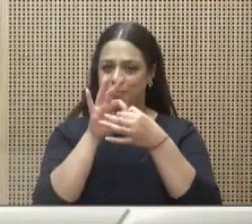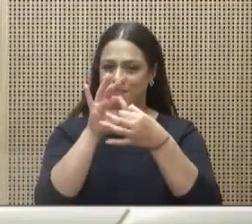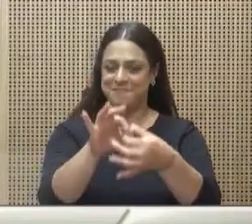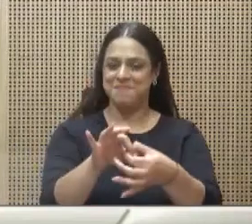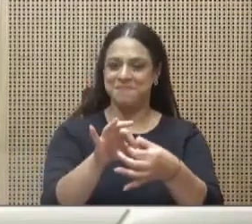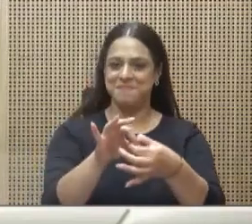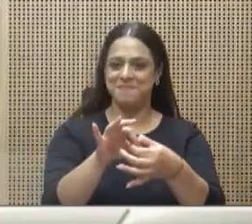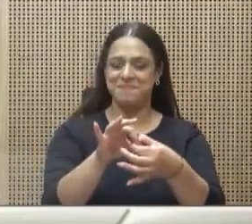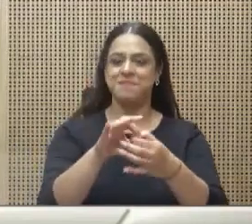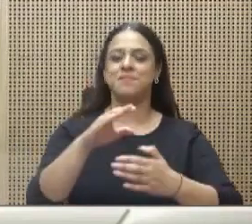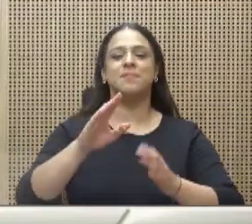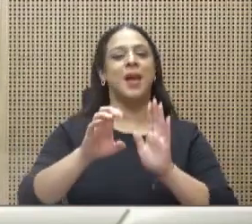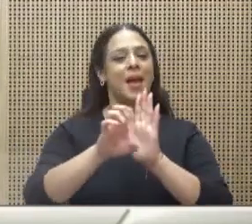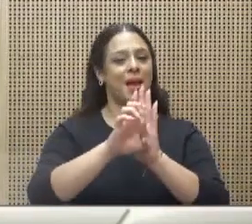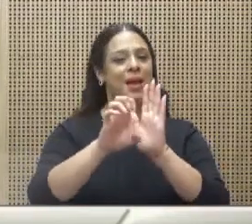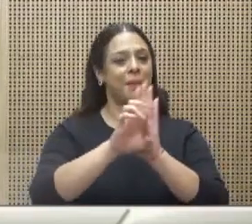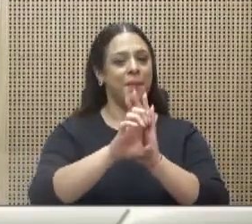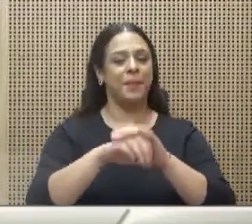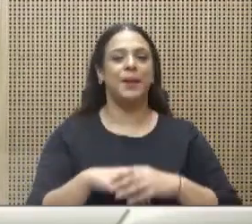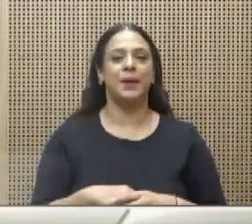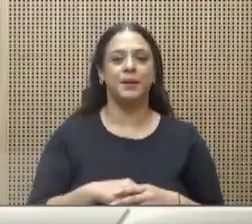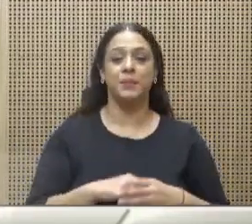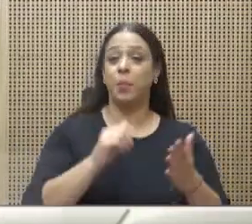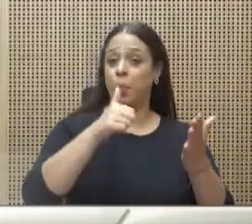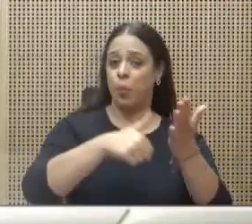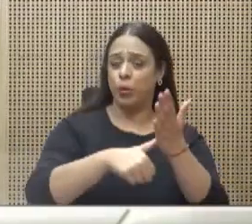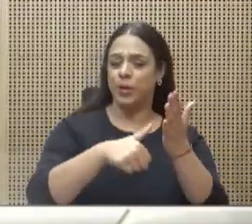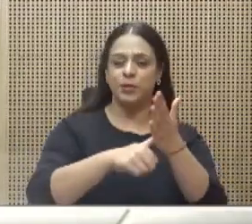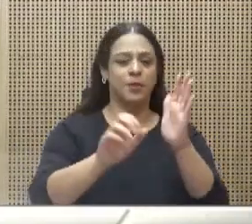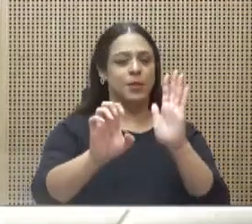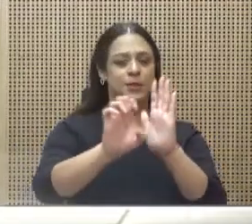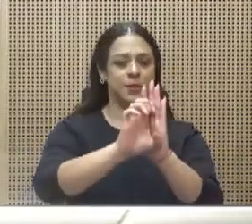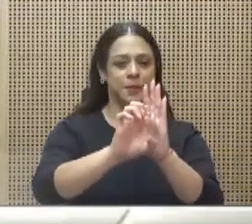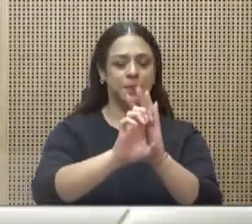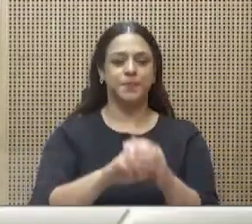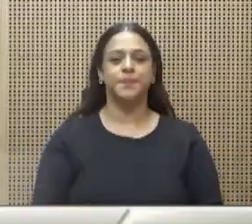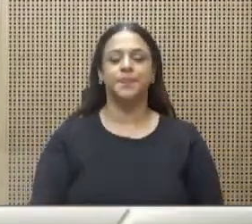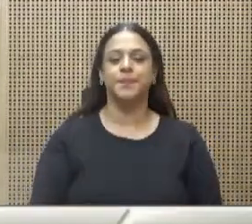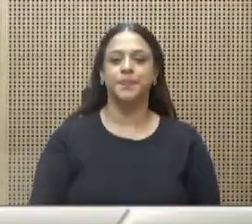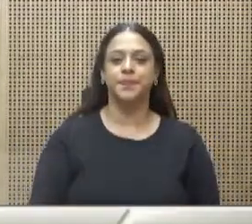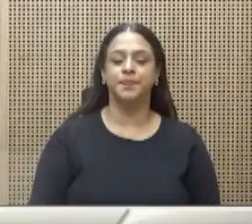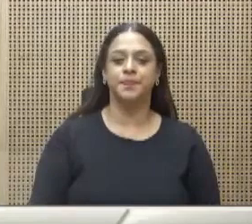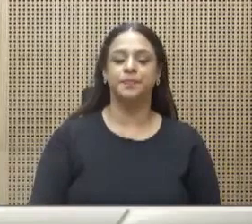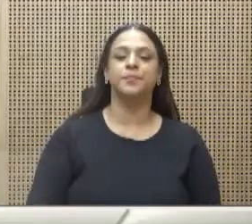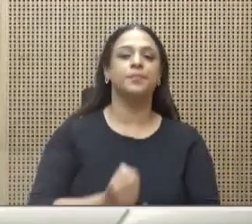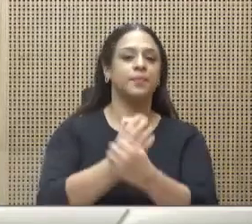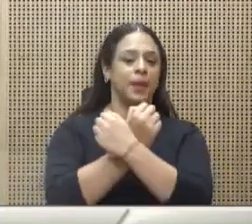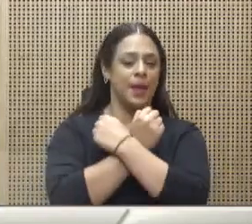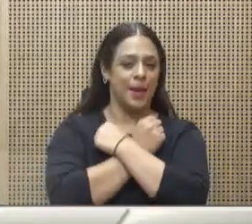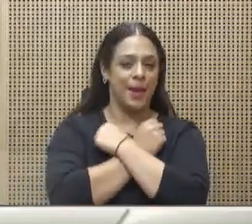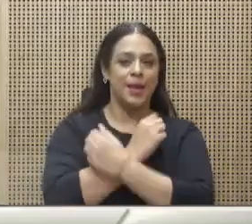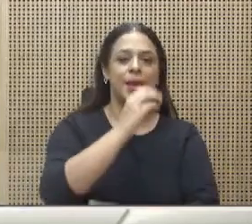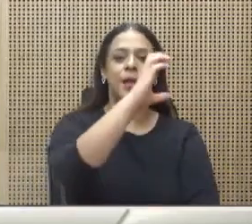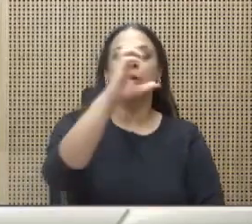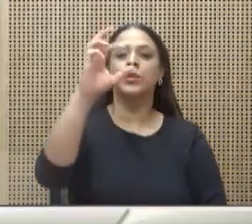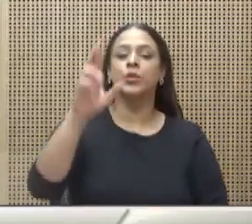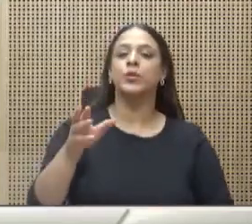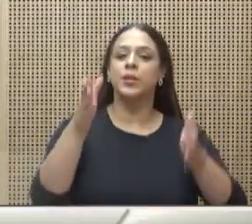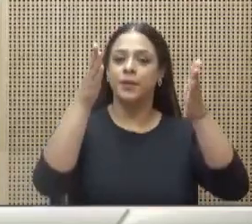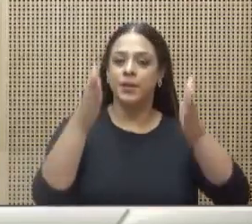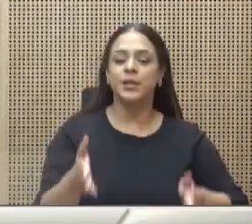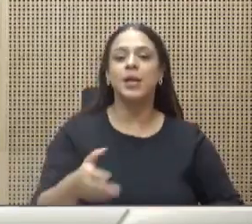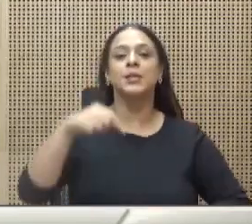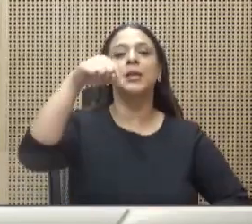Queridos compatriotas, hoy, primero de mayo de 2022, volvemos a tener